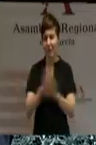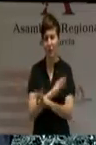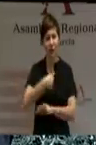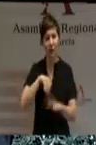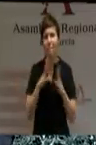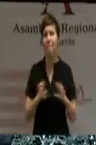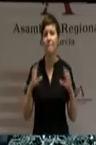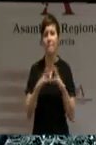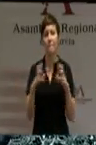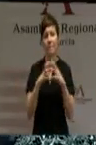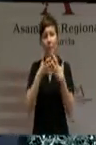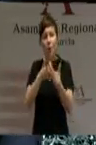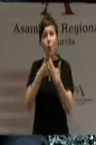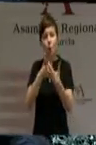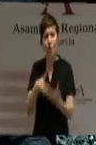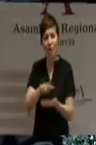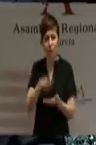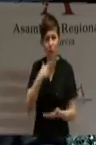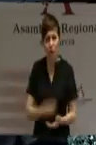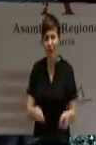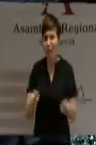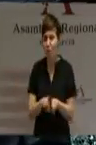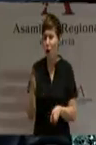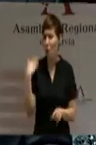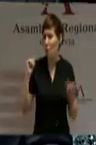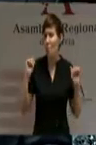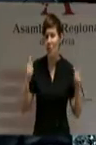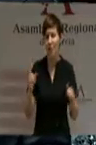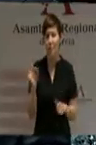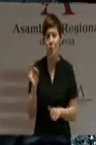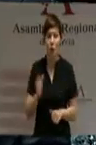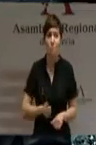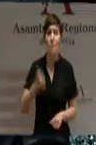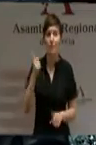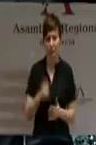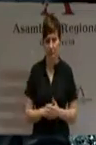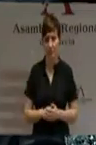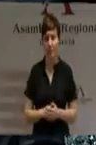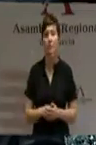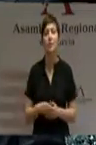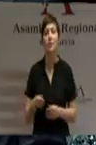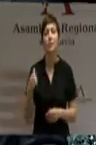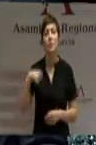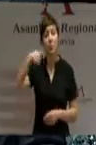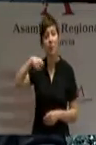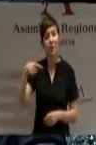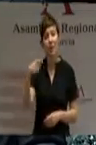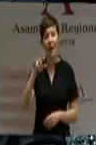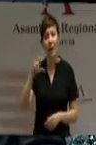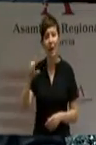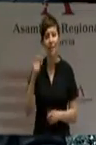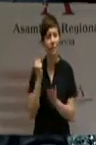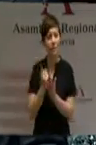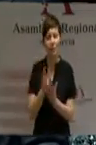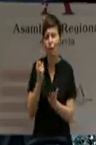Murcia, tantas o más que al principio. El presidente Garre tiene muchos retos y el principal,